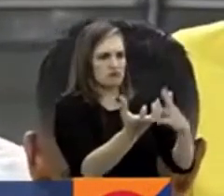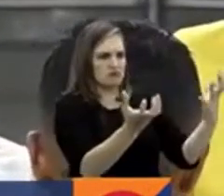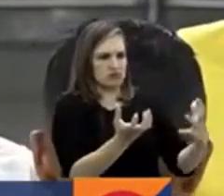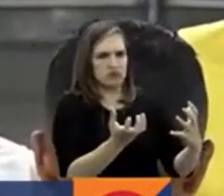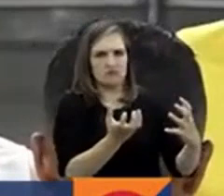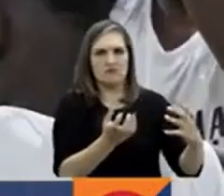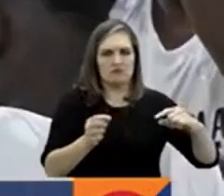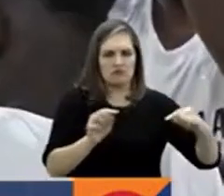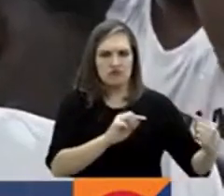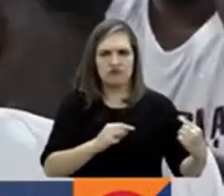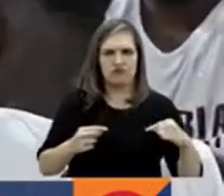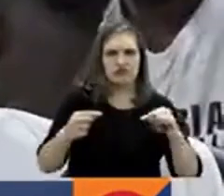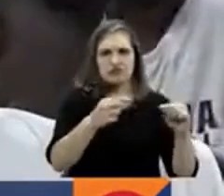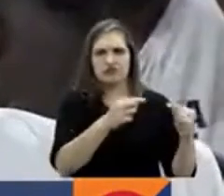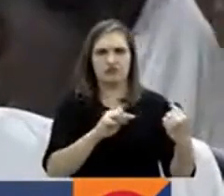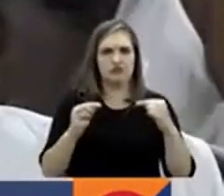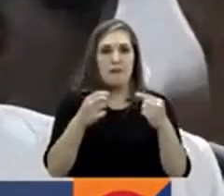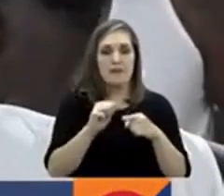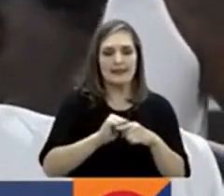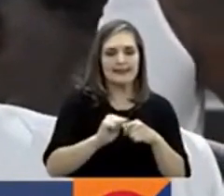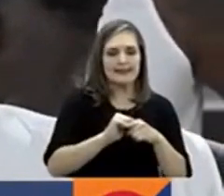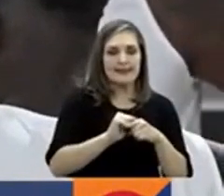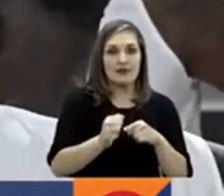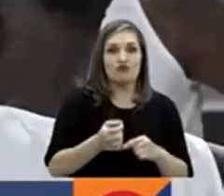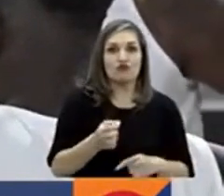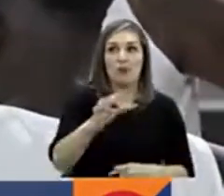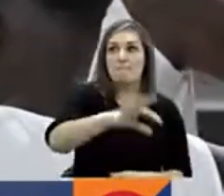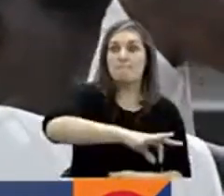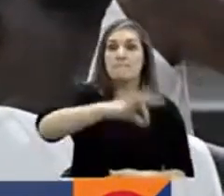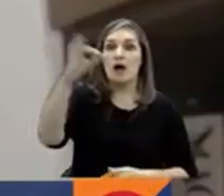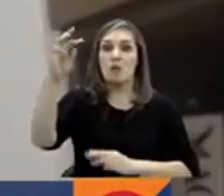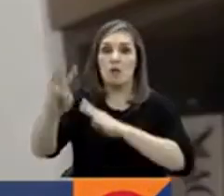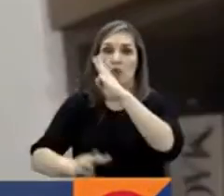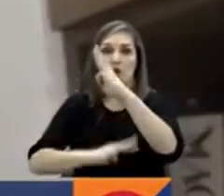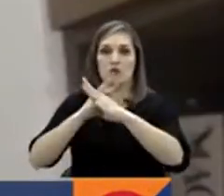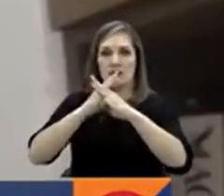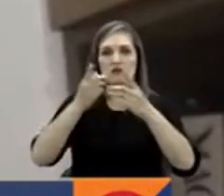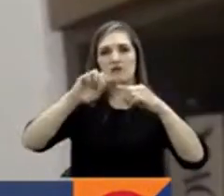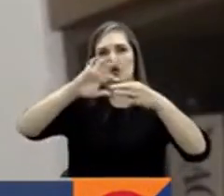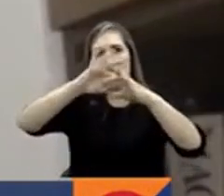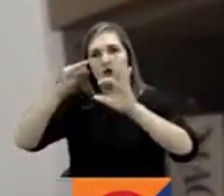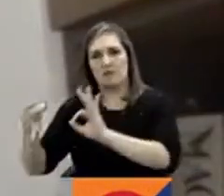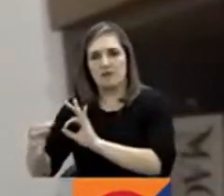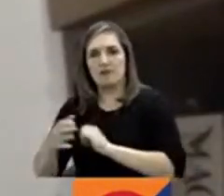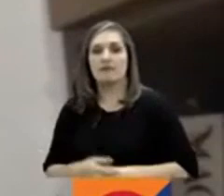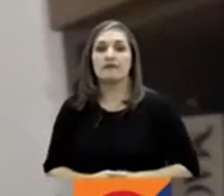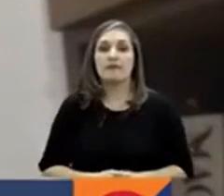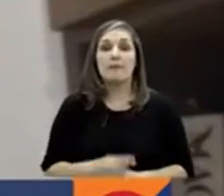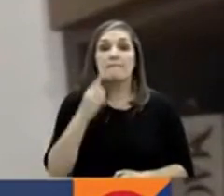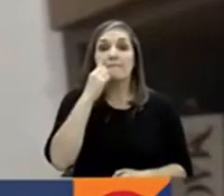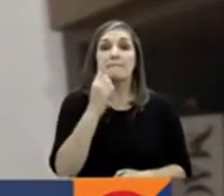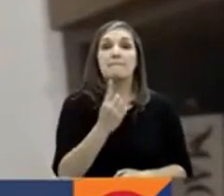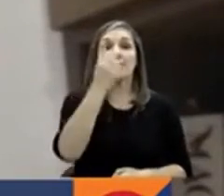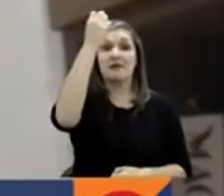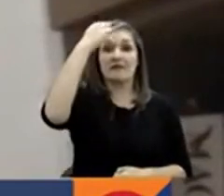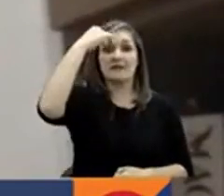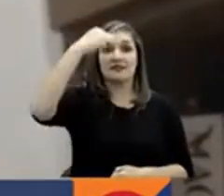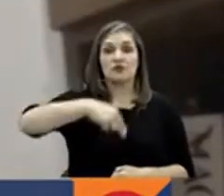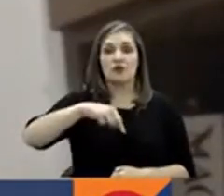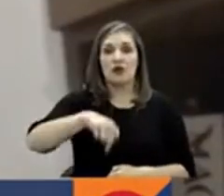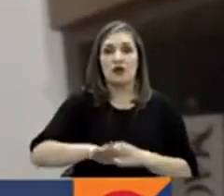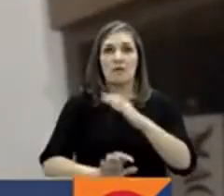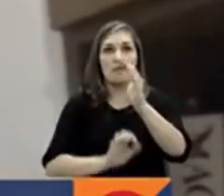duelos tienen una meta, hacer preparación de cara al clasificatorio a Juegos Olímpicos. Por primera vez en la historia, el baloncesto colombiano